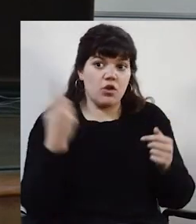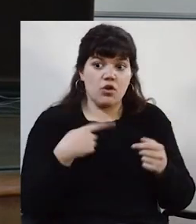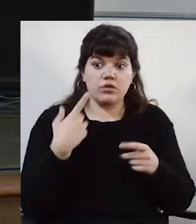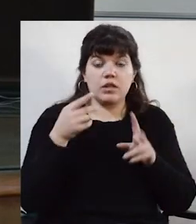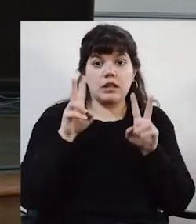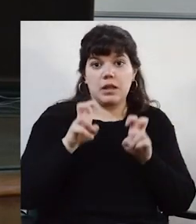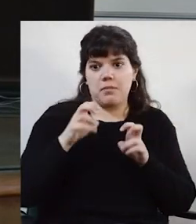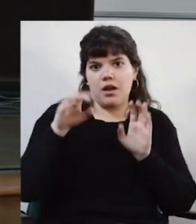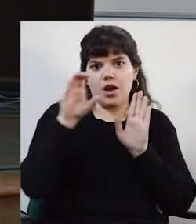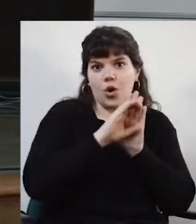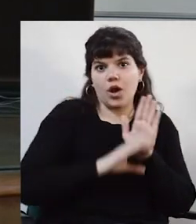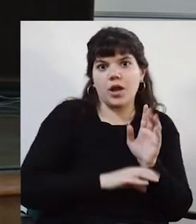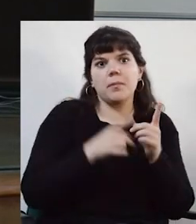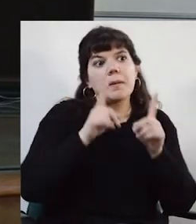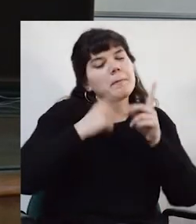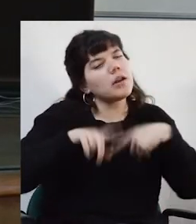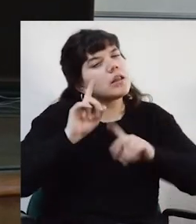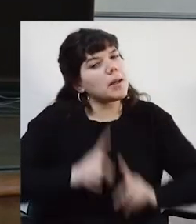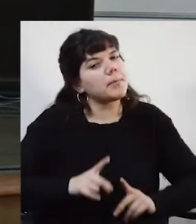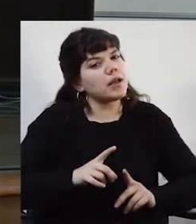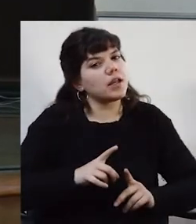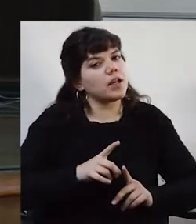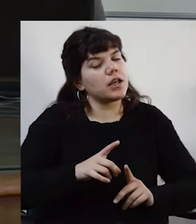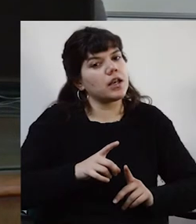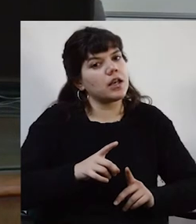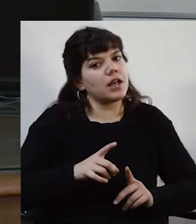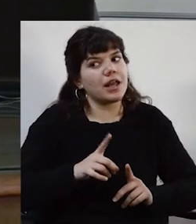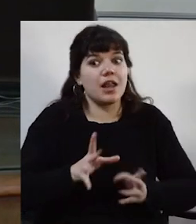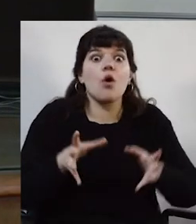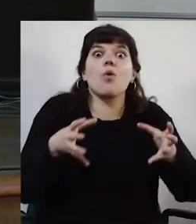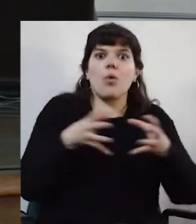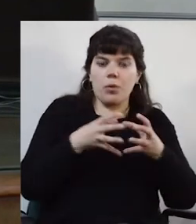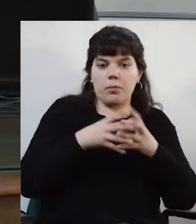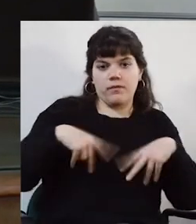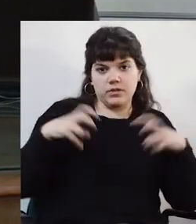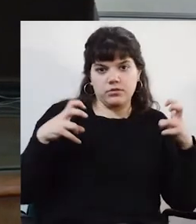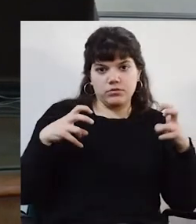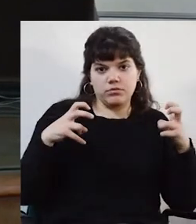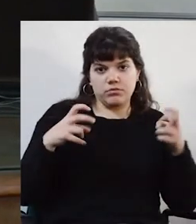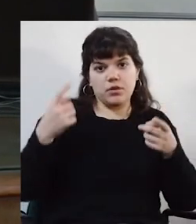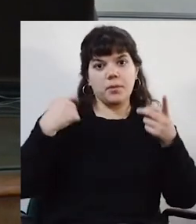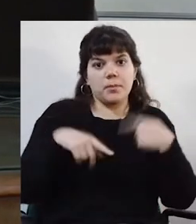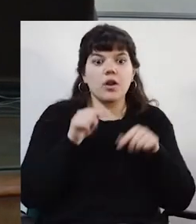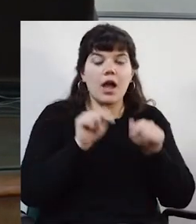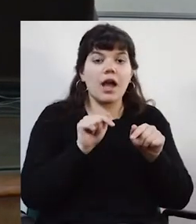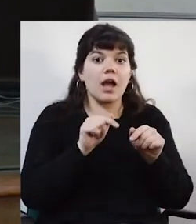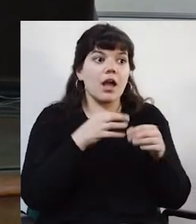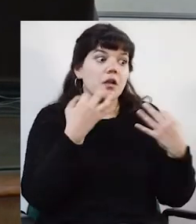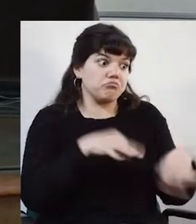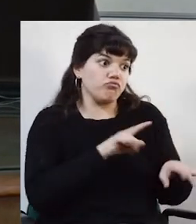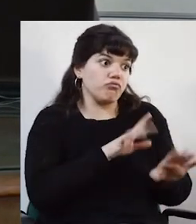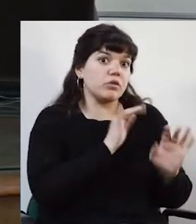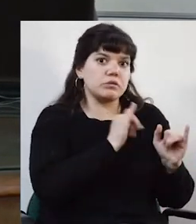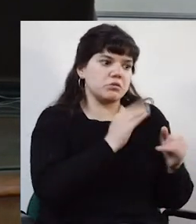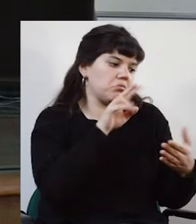CBUI, pero también a través de los grupos de investigación. Y ahí como que tenemos CBUI,